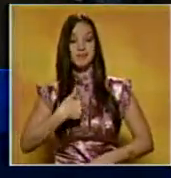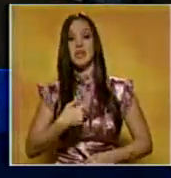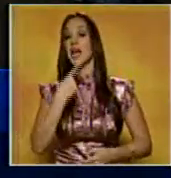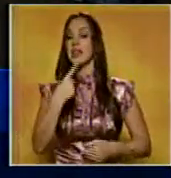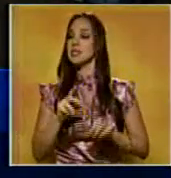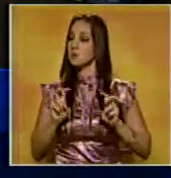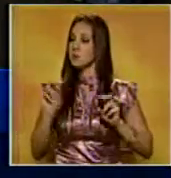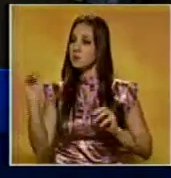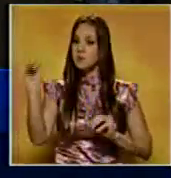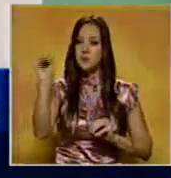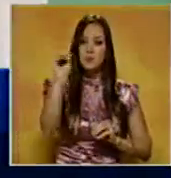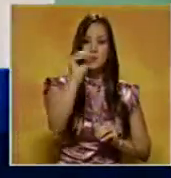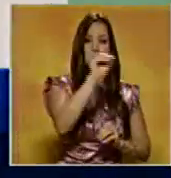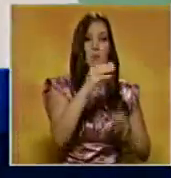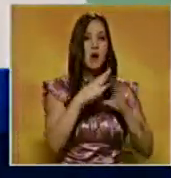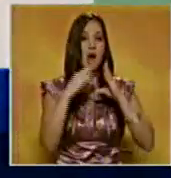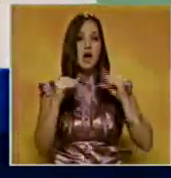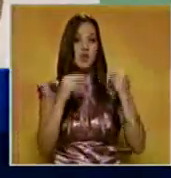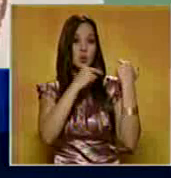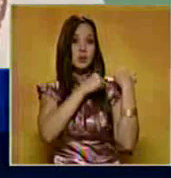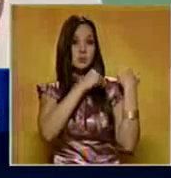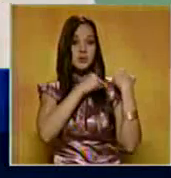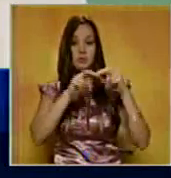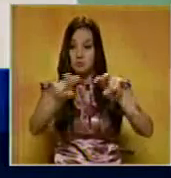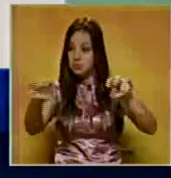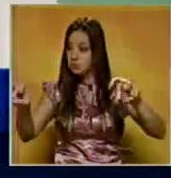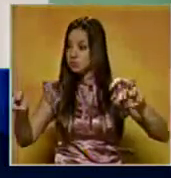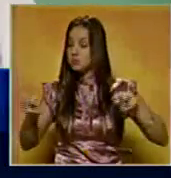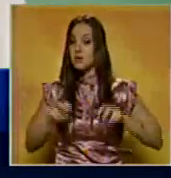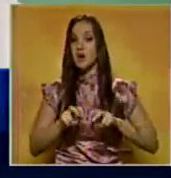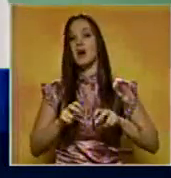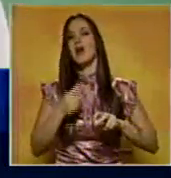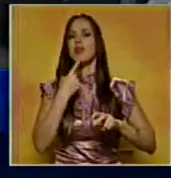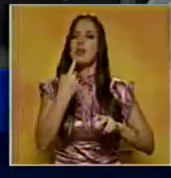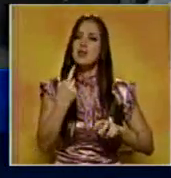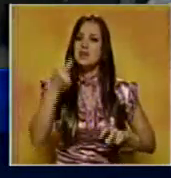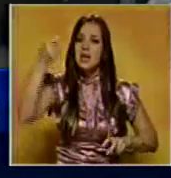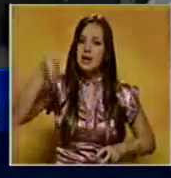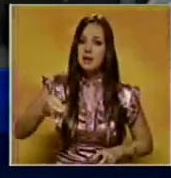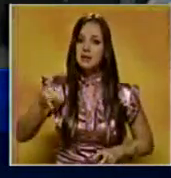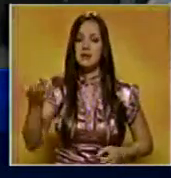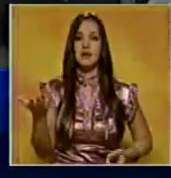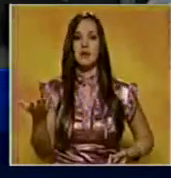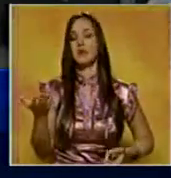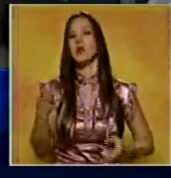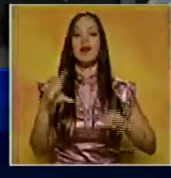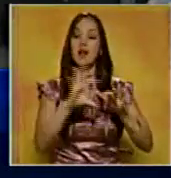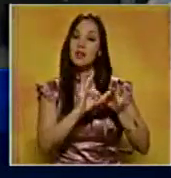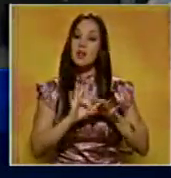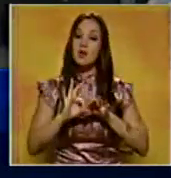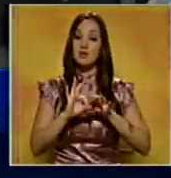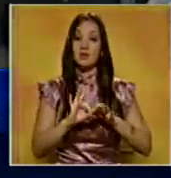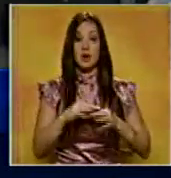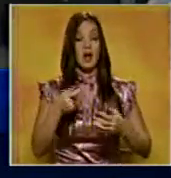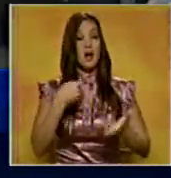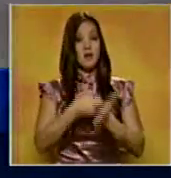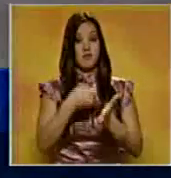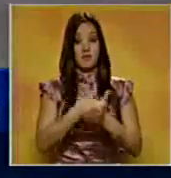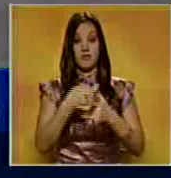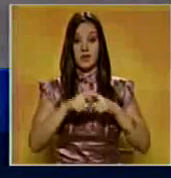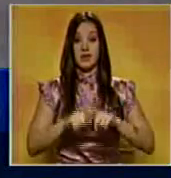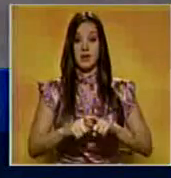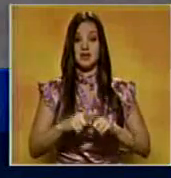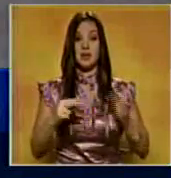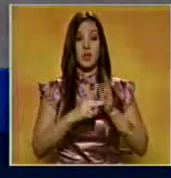gabinete ministerial, Rousseff cuestionó la supuesta censura impuesta del Tribunal de Cuentas de la Unión a las finanzas públicas de su